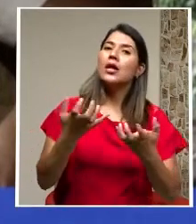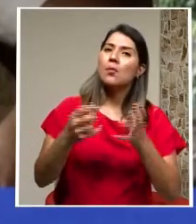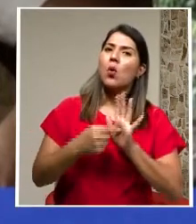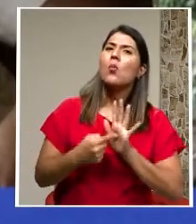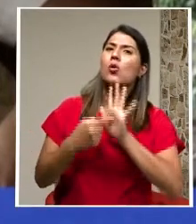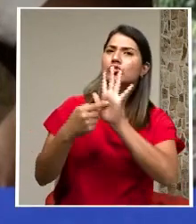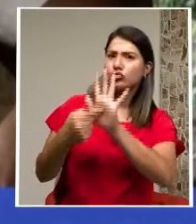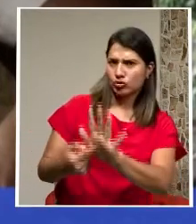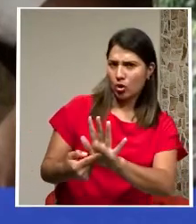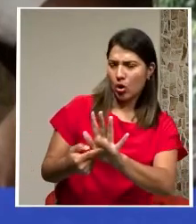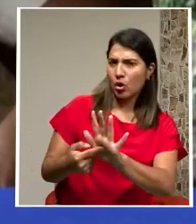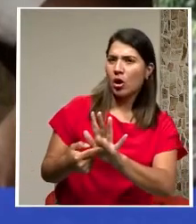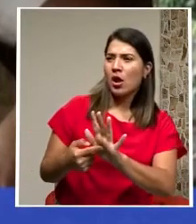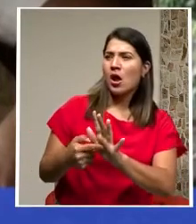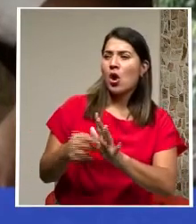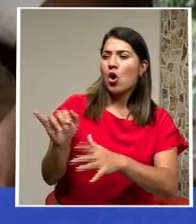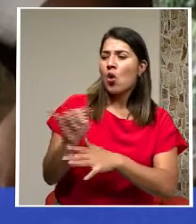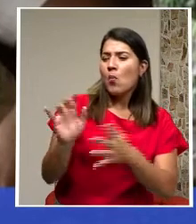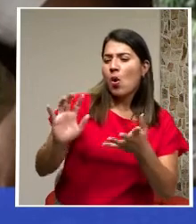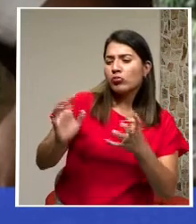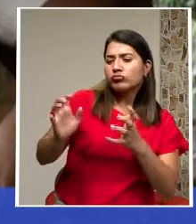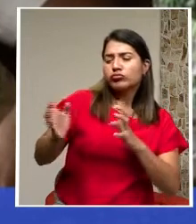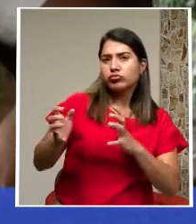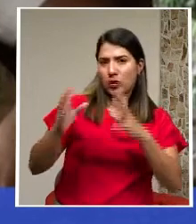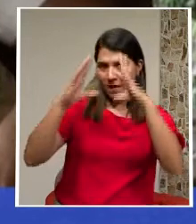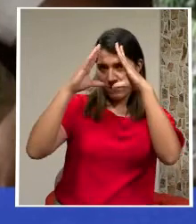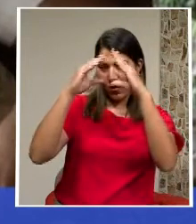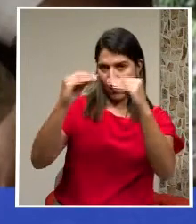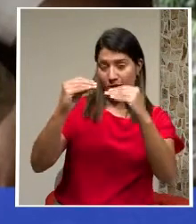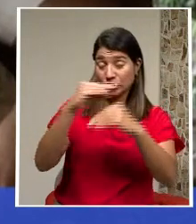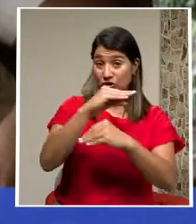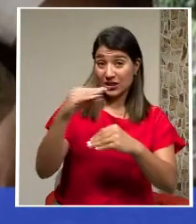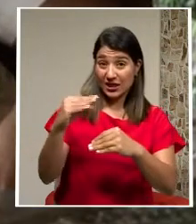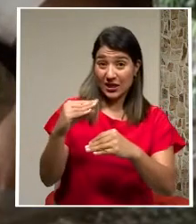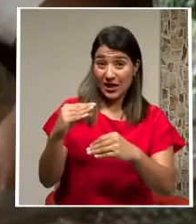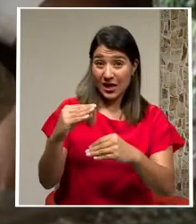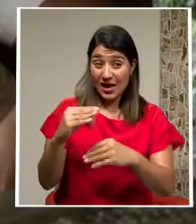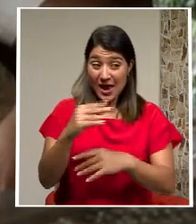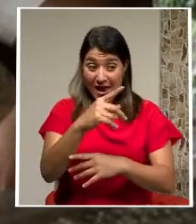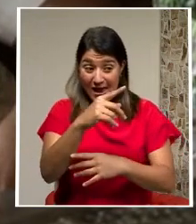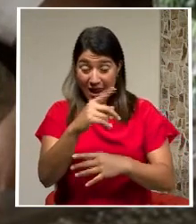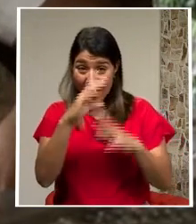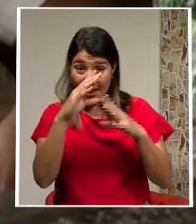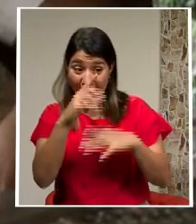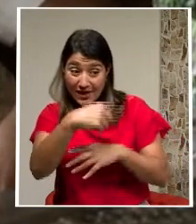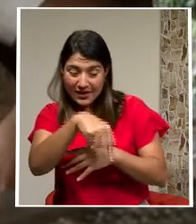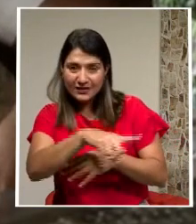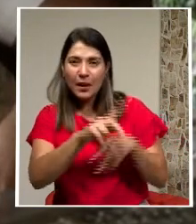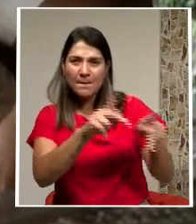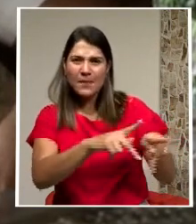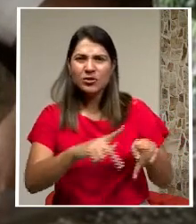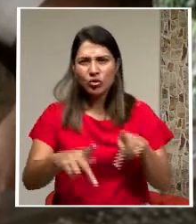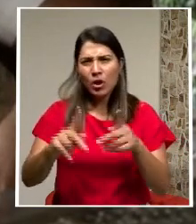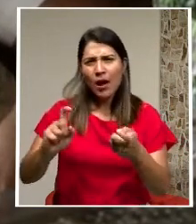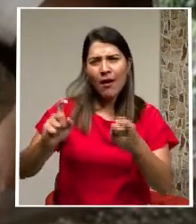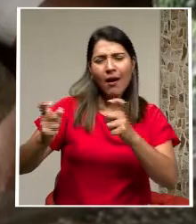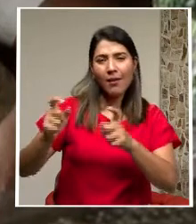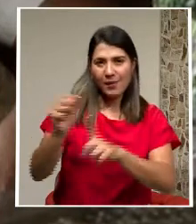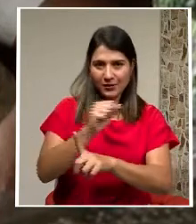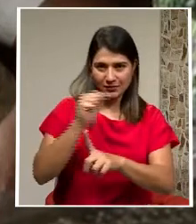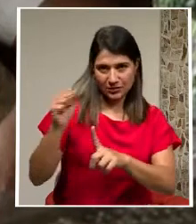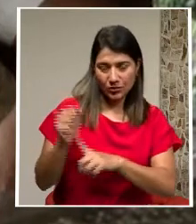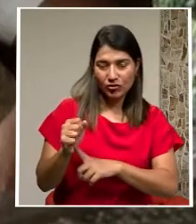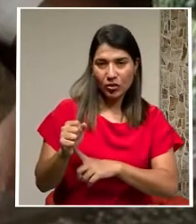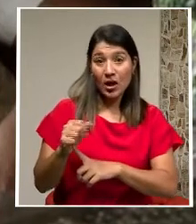se ha producido La manipulación Y la tergiversación Y el uso De estas personas Y cómo además Eso ha condicionado La opinión